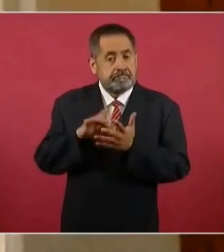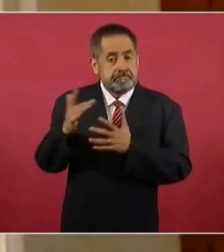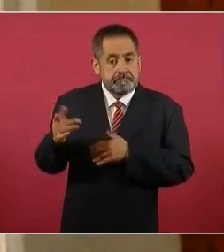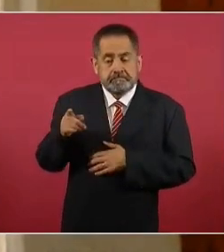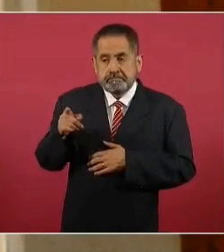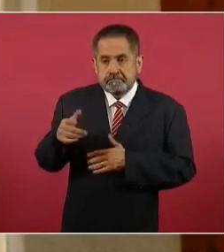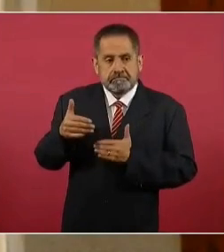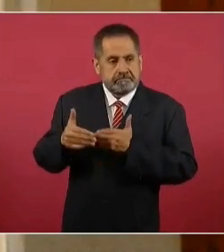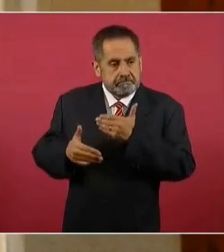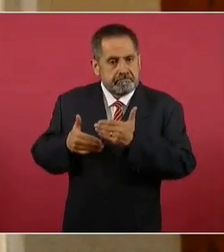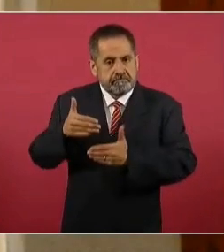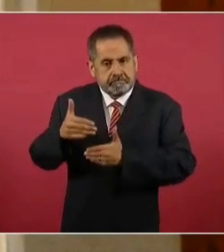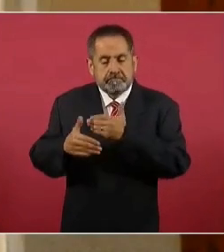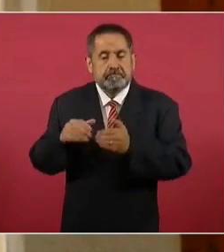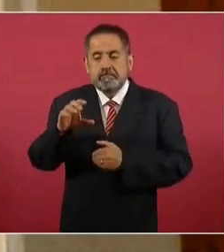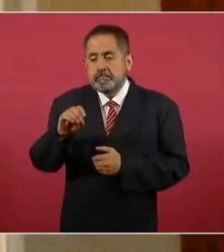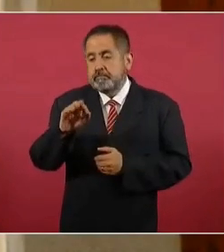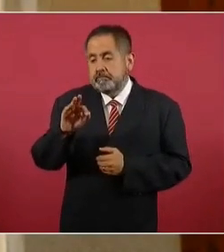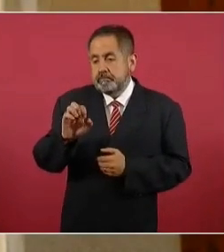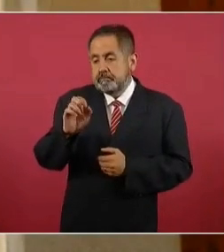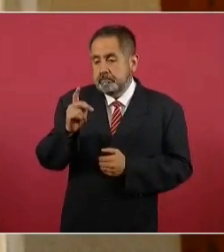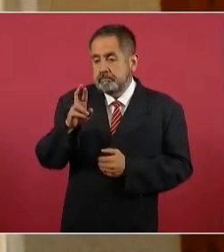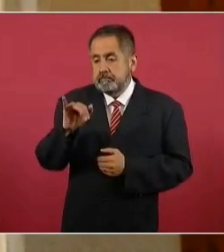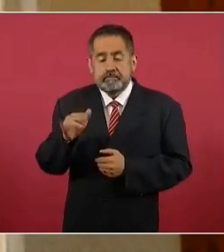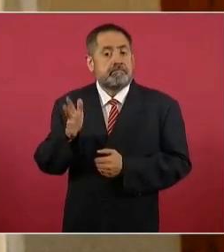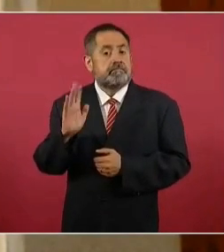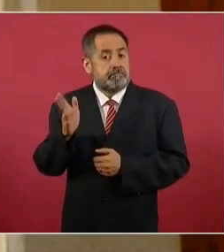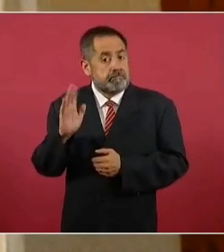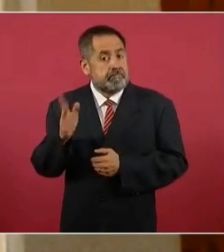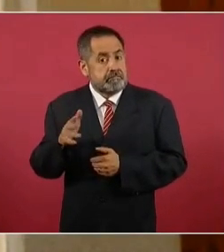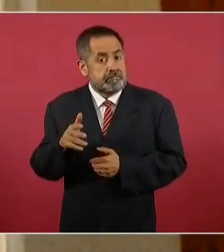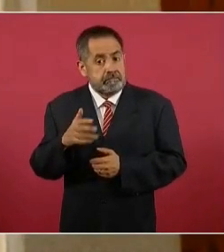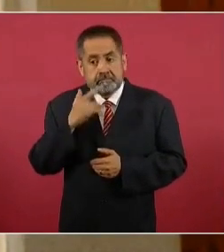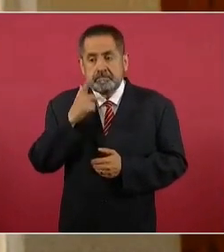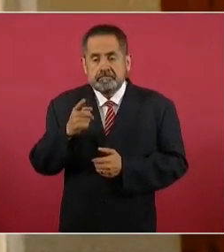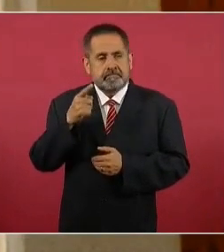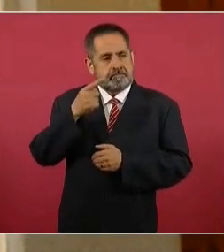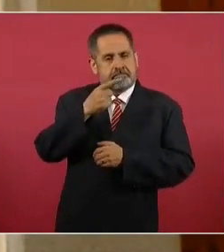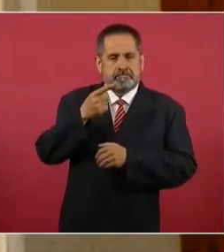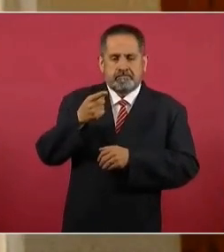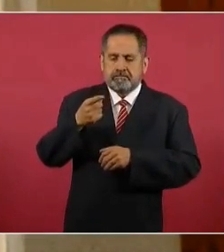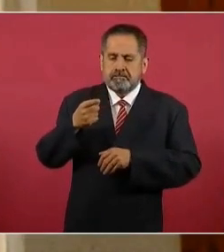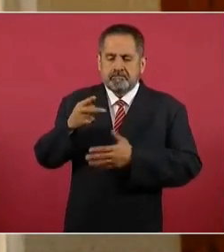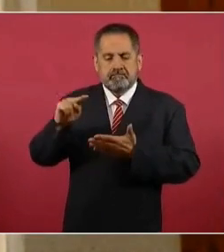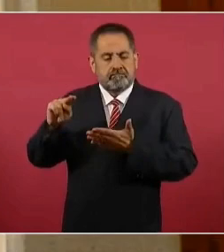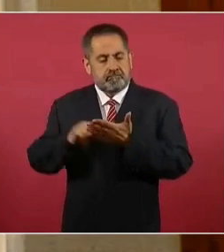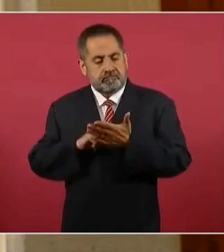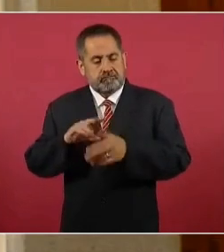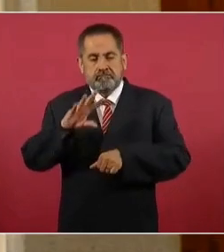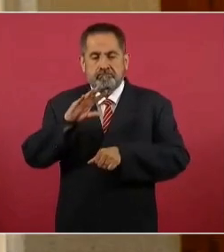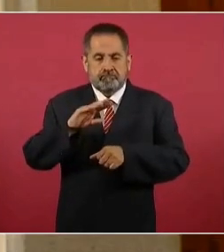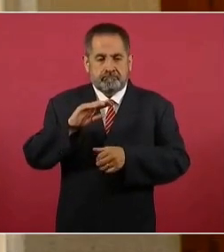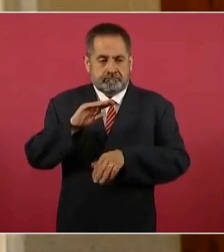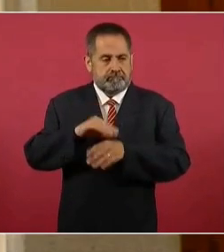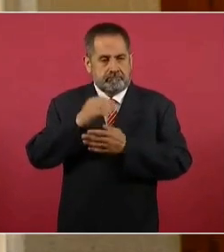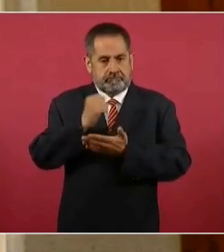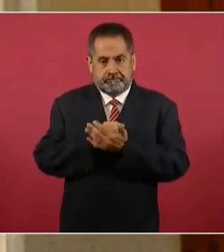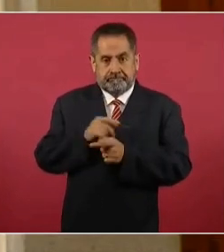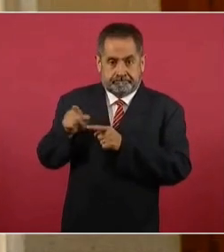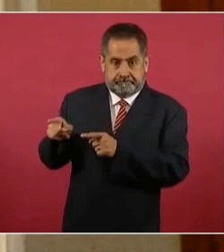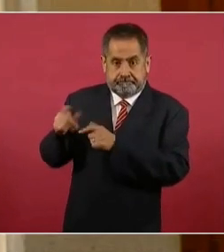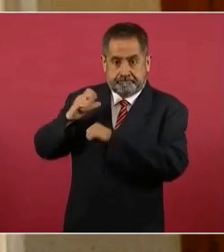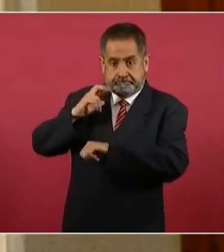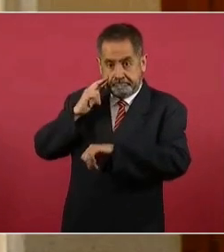grandes logros y avances de la COFEPRIS, han logrado que esta autoridad sea considerada ahora